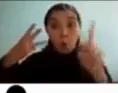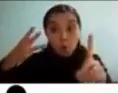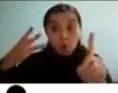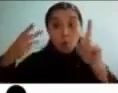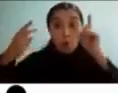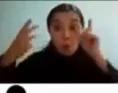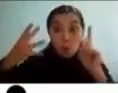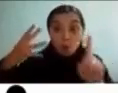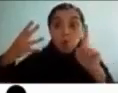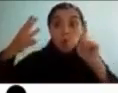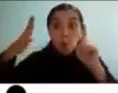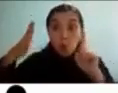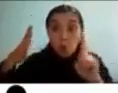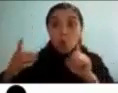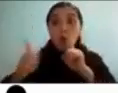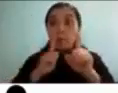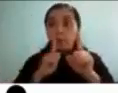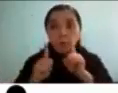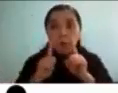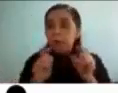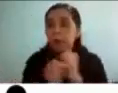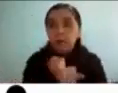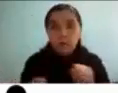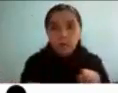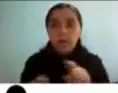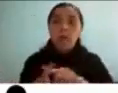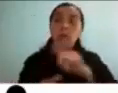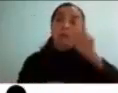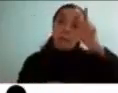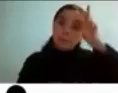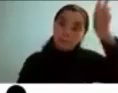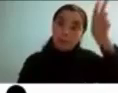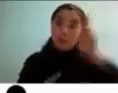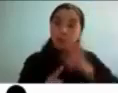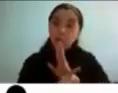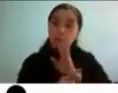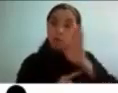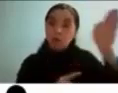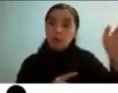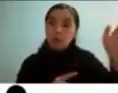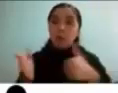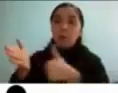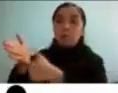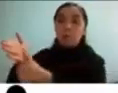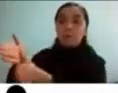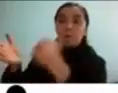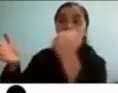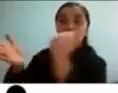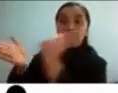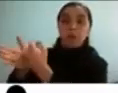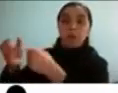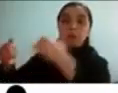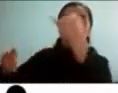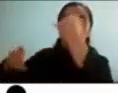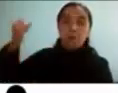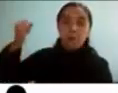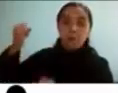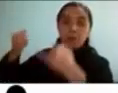viajar fuera del país y como dos veces nos pasó de que estaban vencidos los pasaportes entonces perdíamos los vuelos